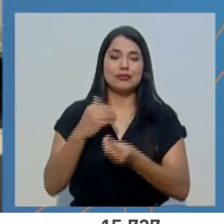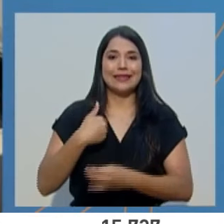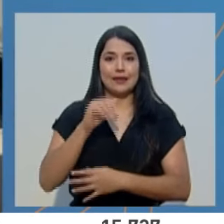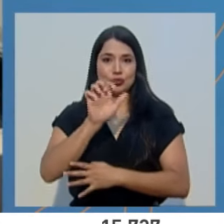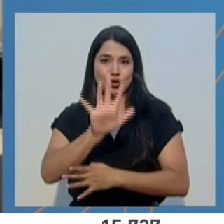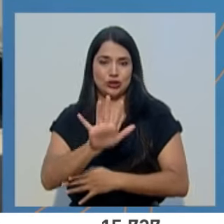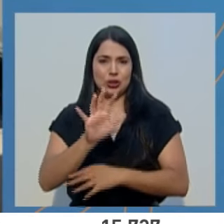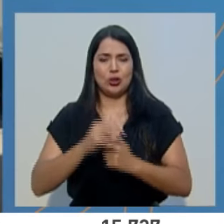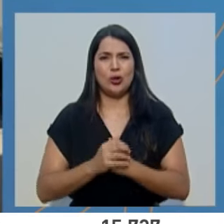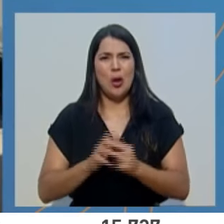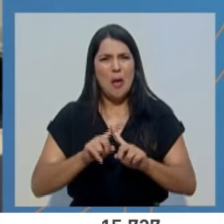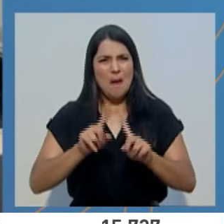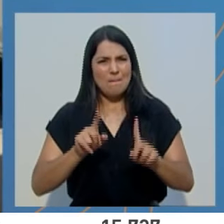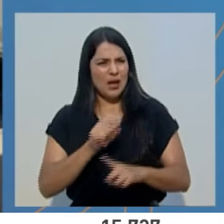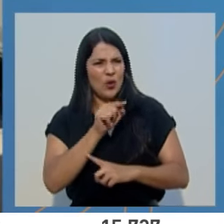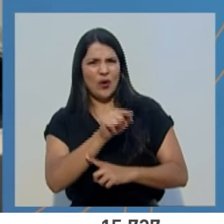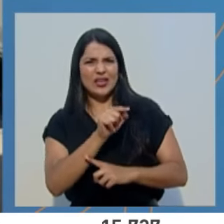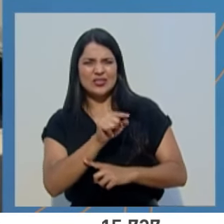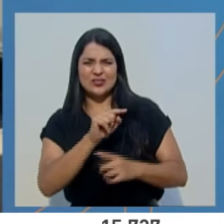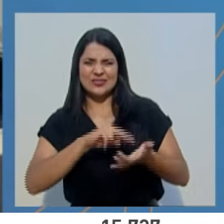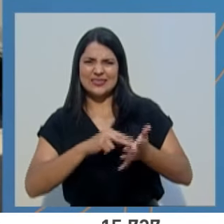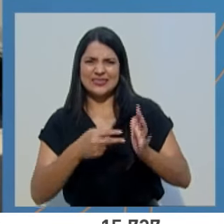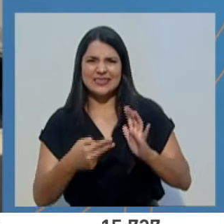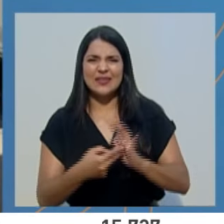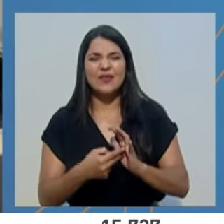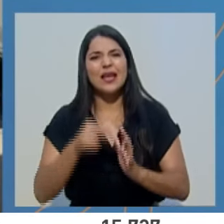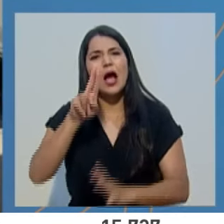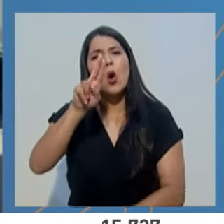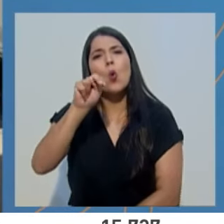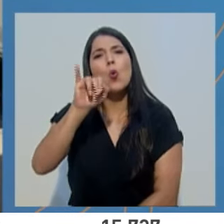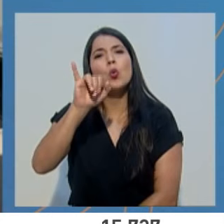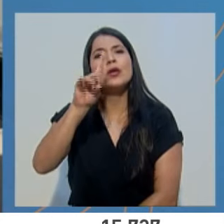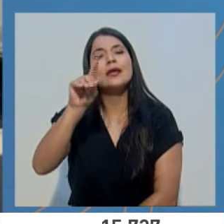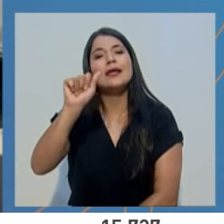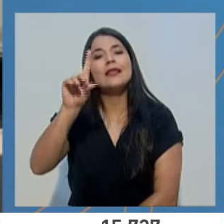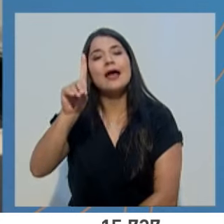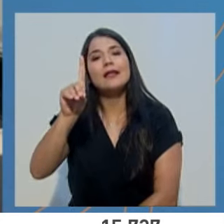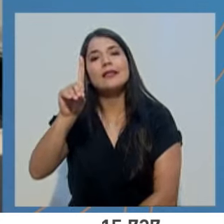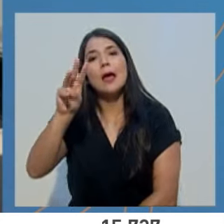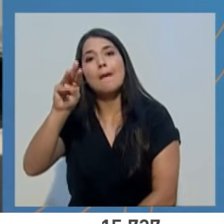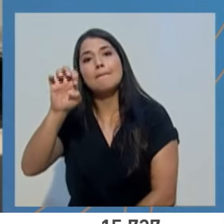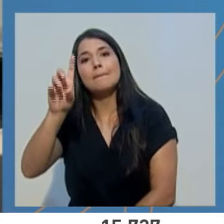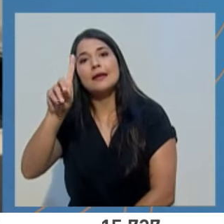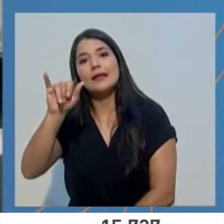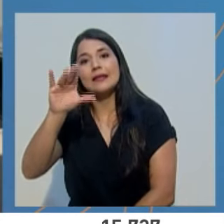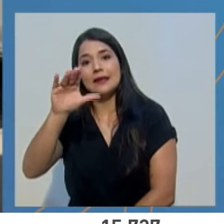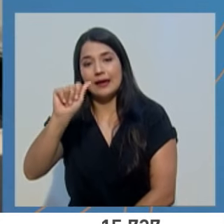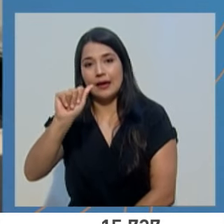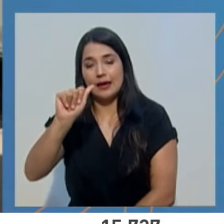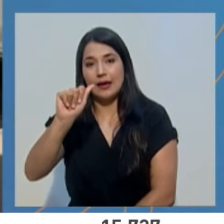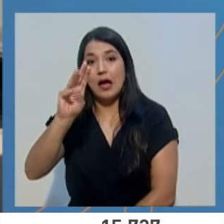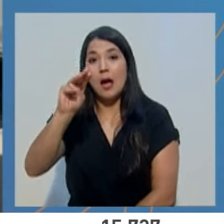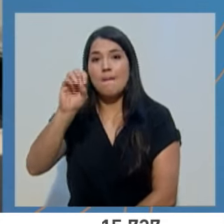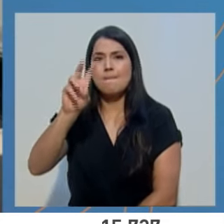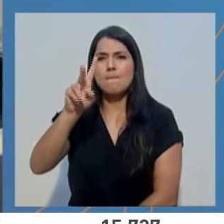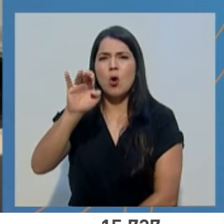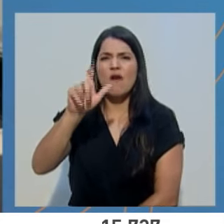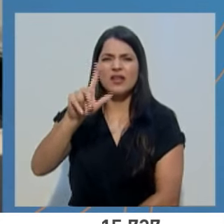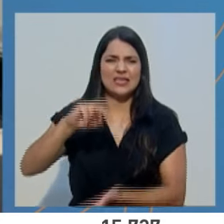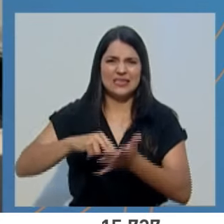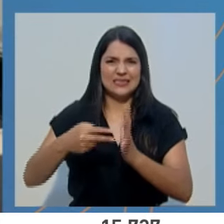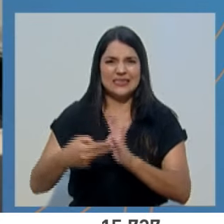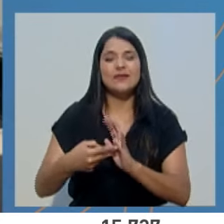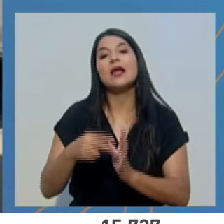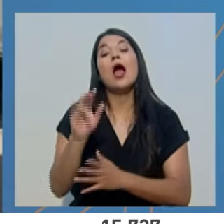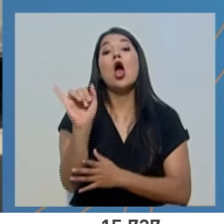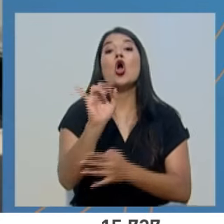Pero, ¿qué son estas unidades médicas móviles? Lo primero que hay que resaltar es que